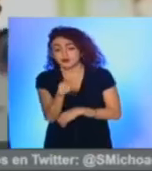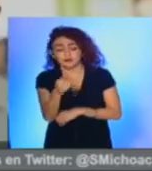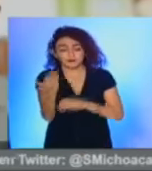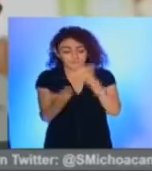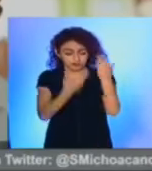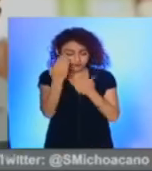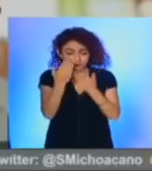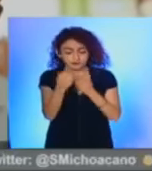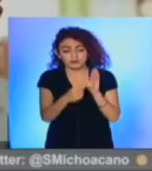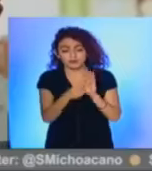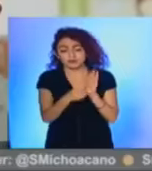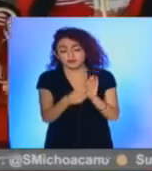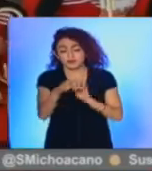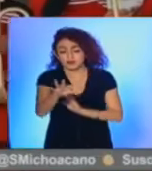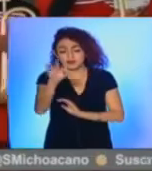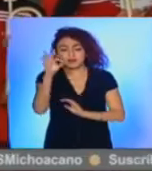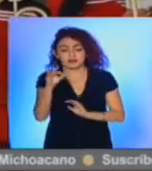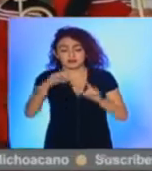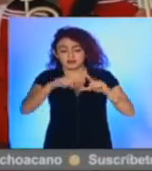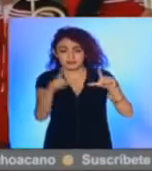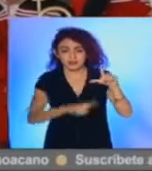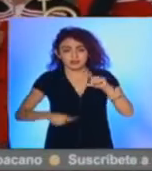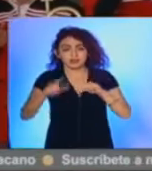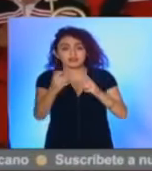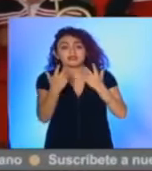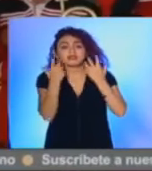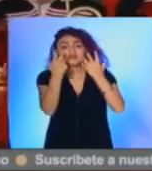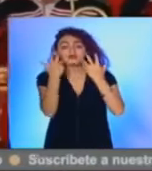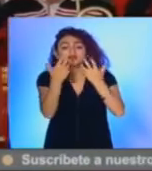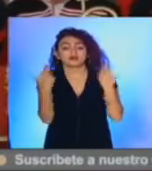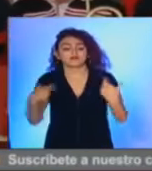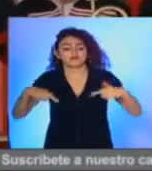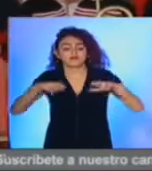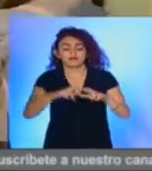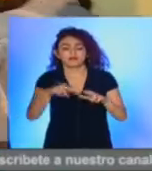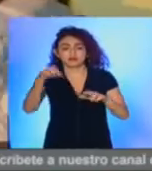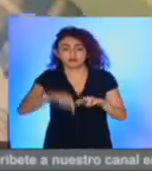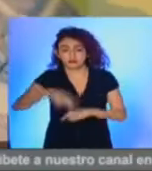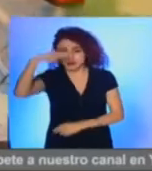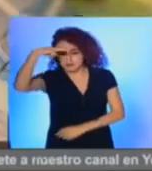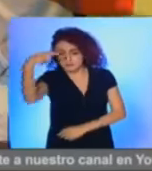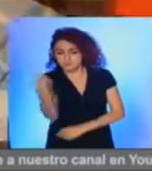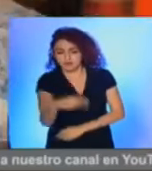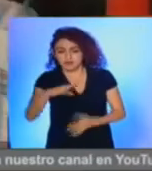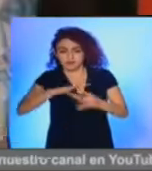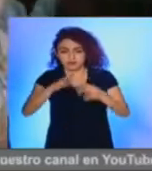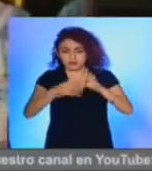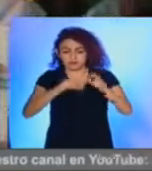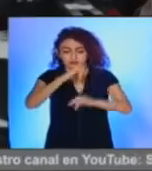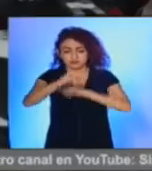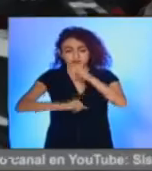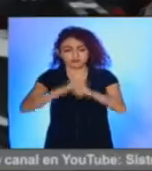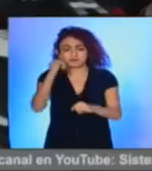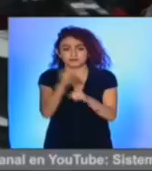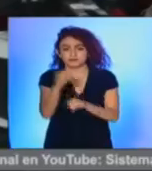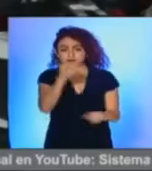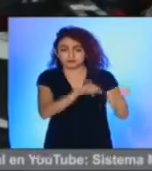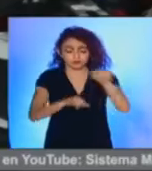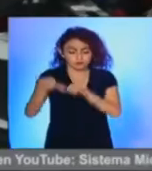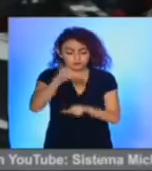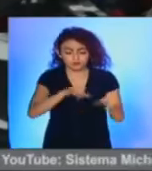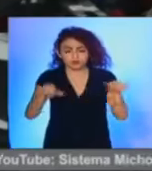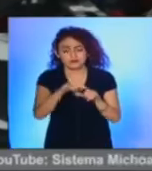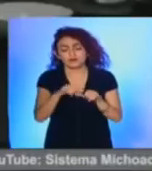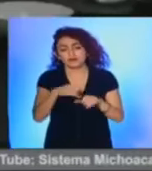estudiante fue preseleccionado nacional, por lo que aspira a representar a México en la Olimpiada Internacional de Química,